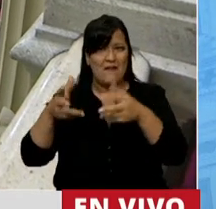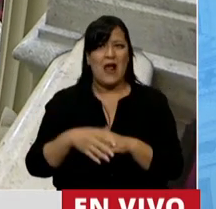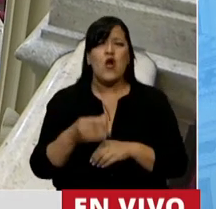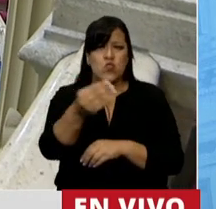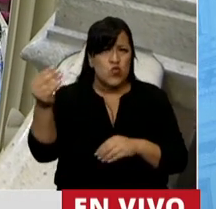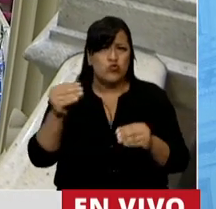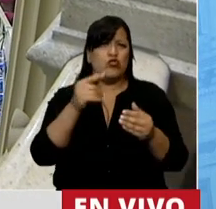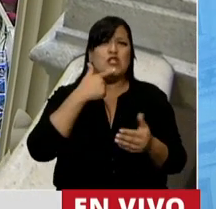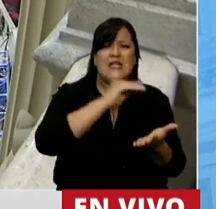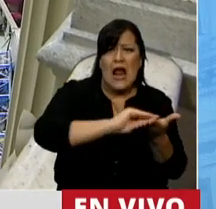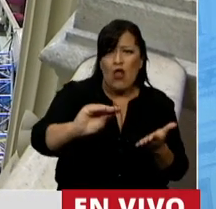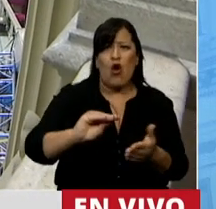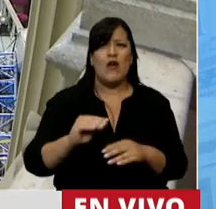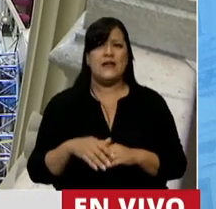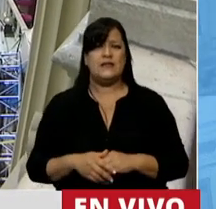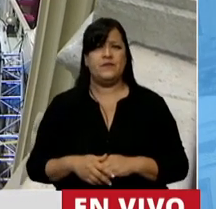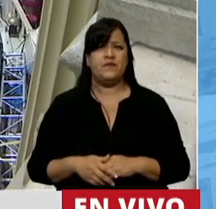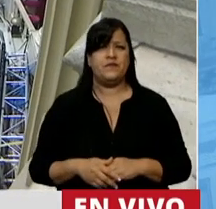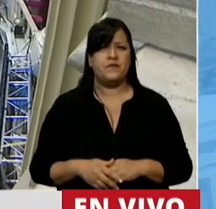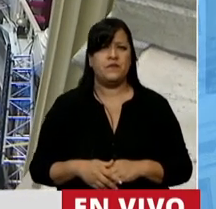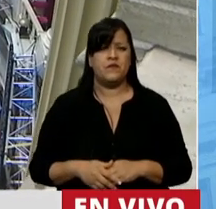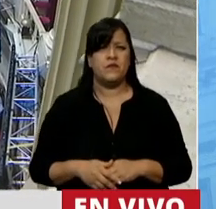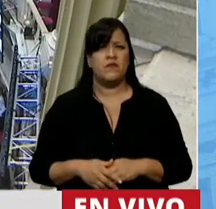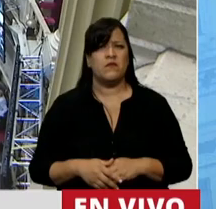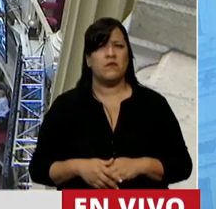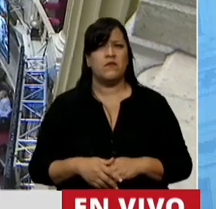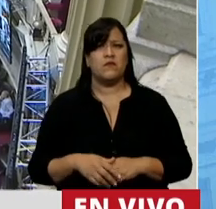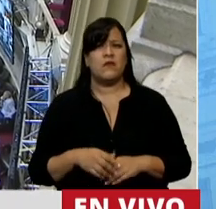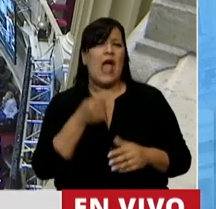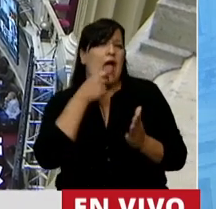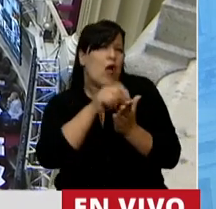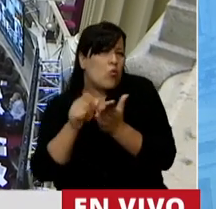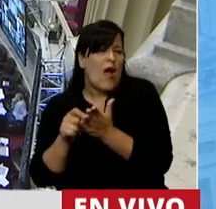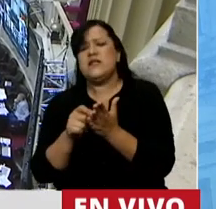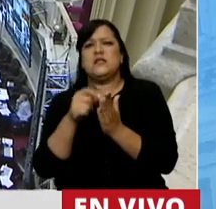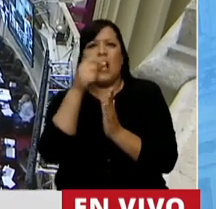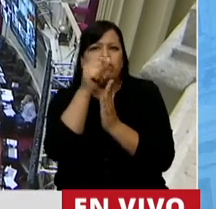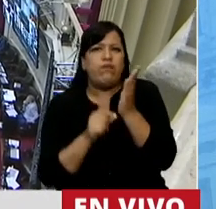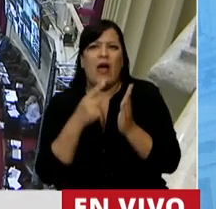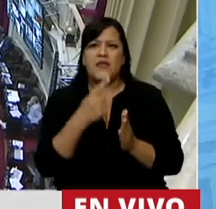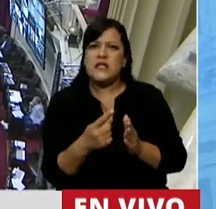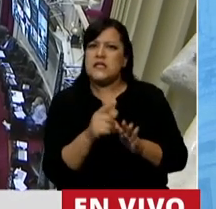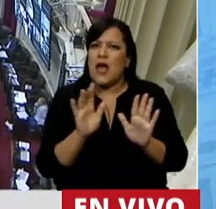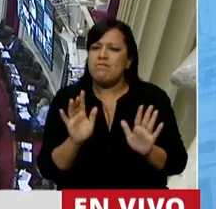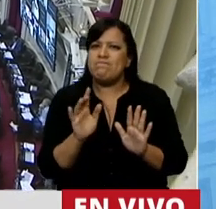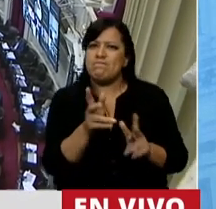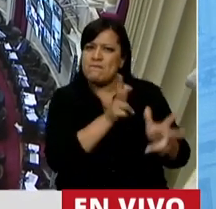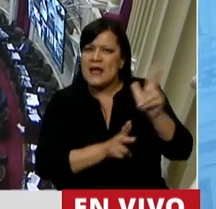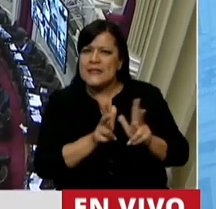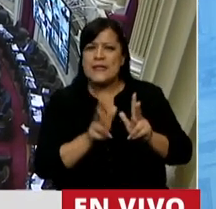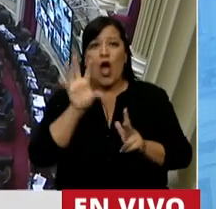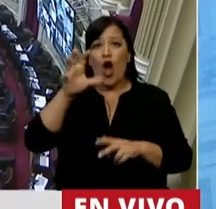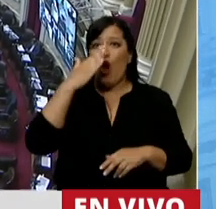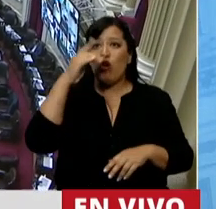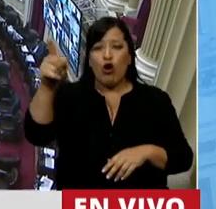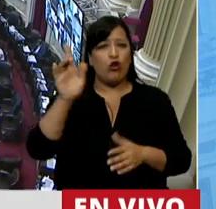Muchos senadores exhibiéndome encuestas me decían, mirá juez, en Córdoba